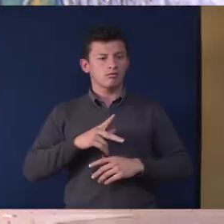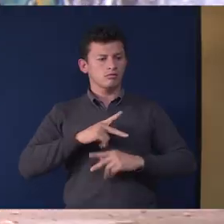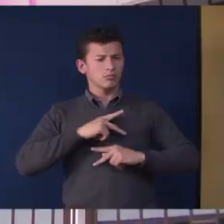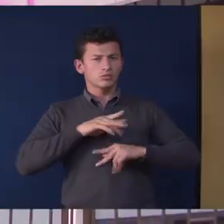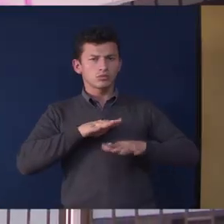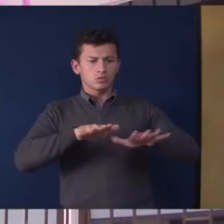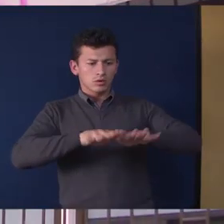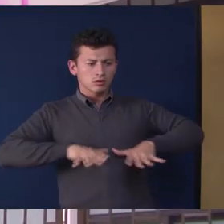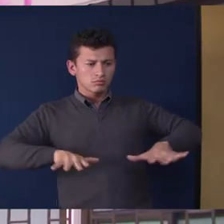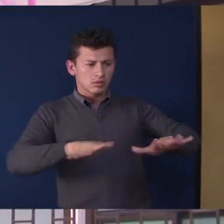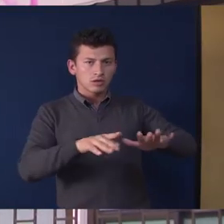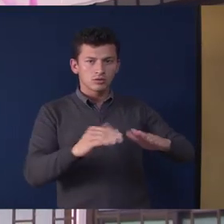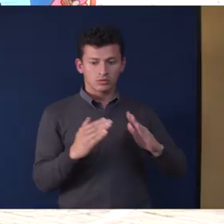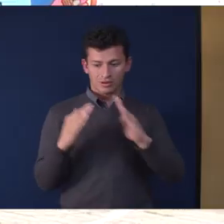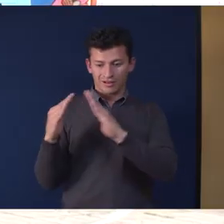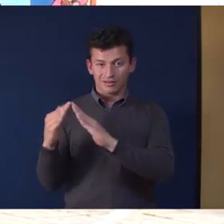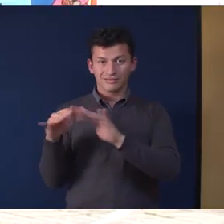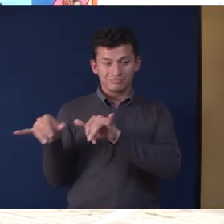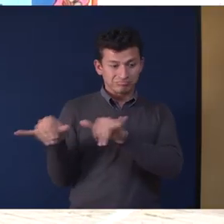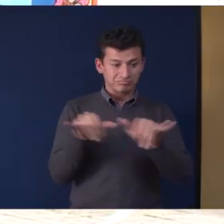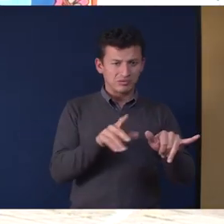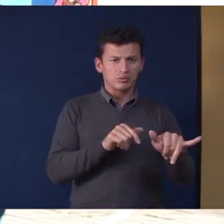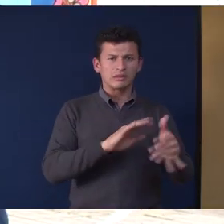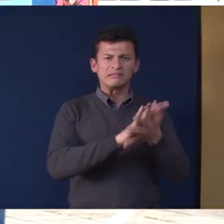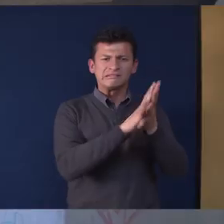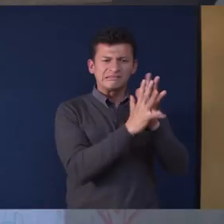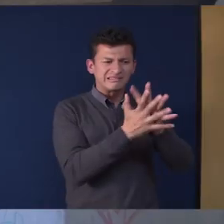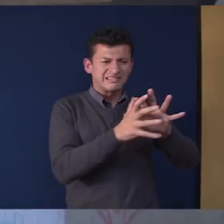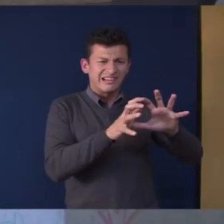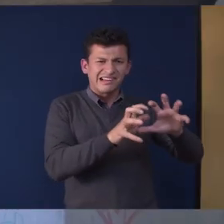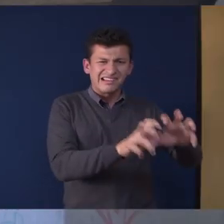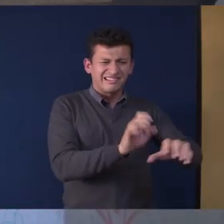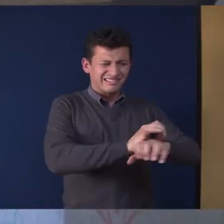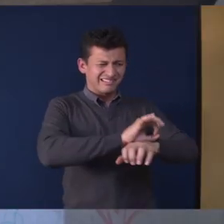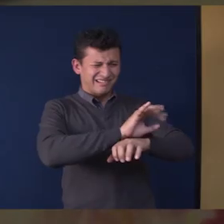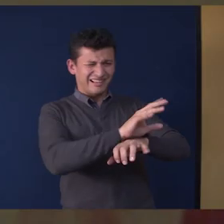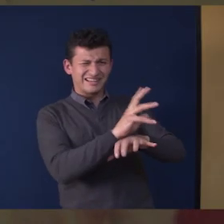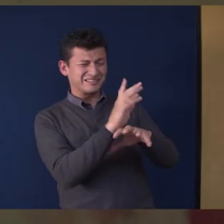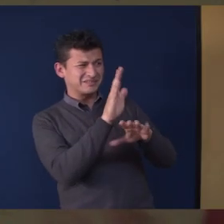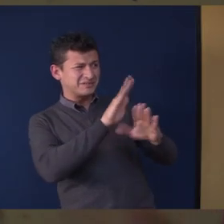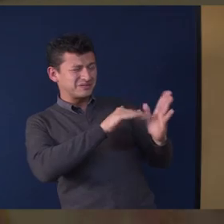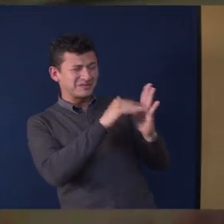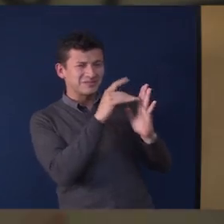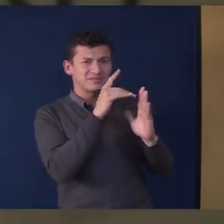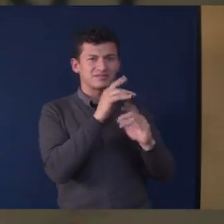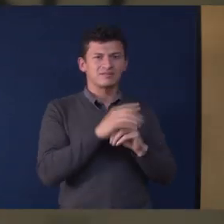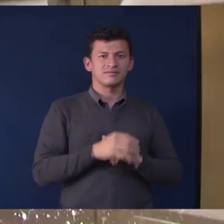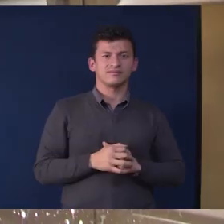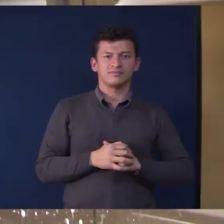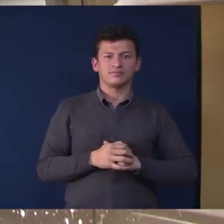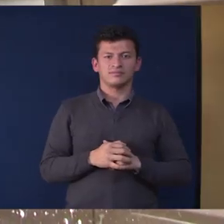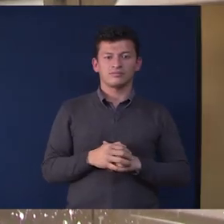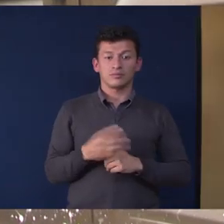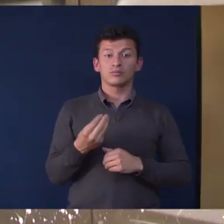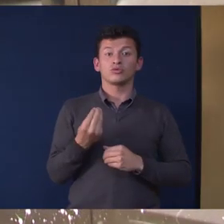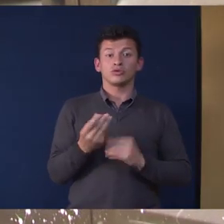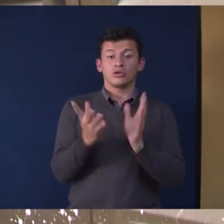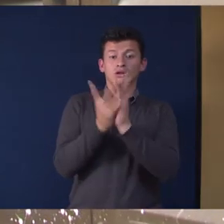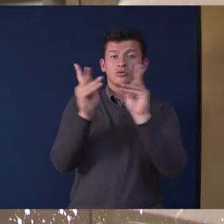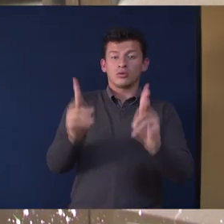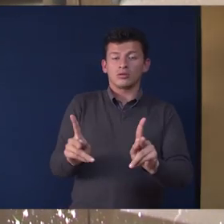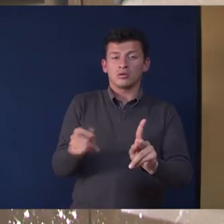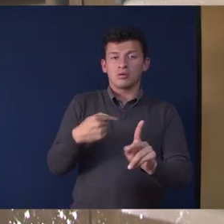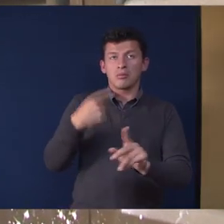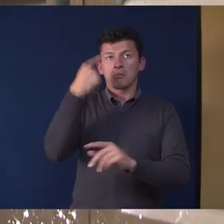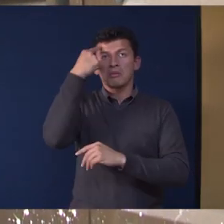espacio, su entorno, su hogar y su cotidianidad vuelta a nada, así de dejada, así de abandonada. Muchos estudiantes